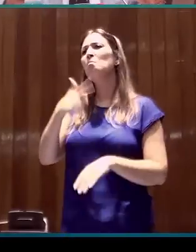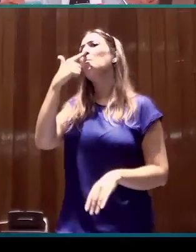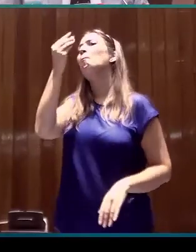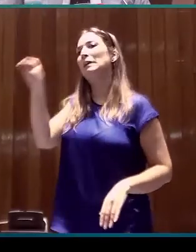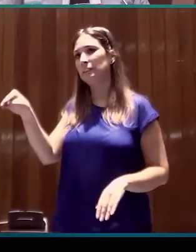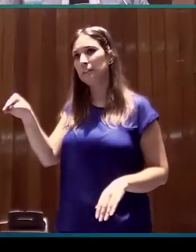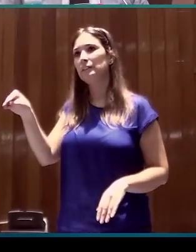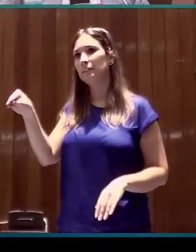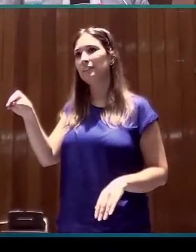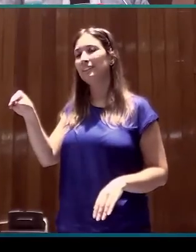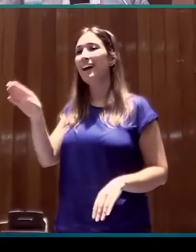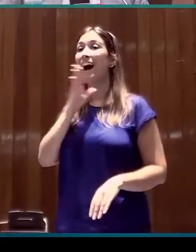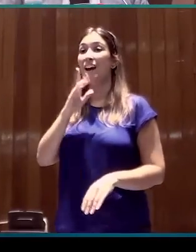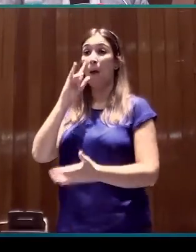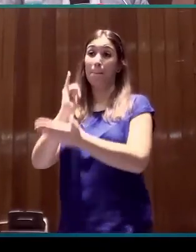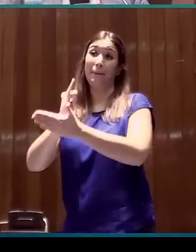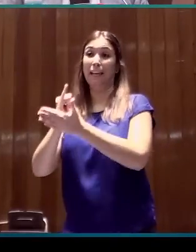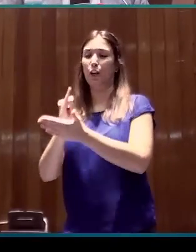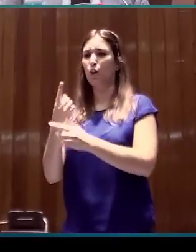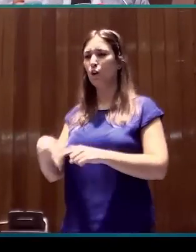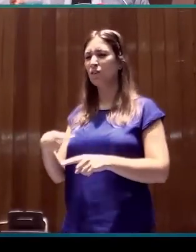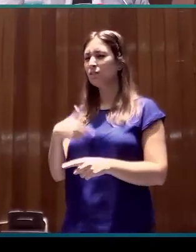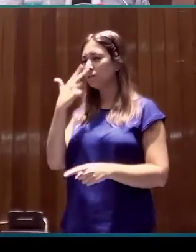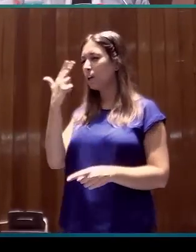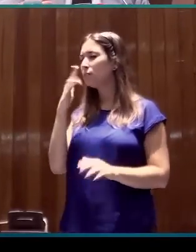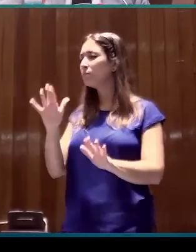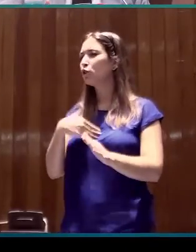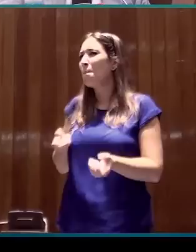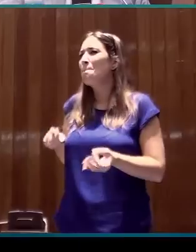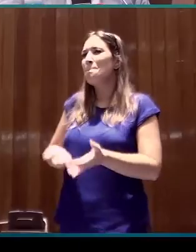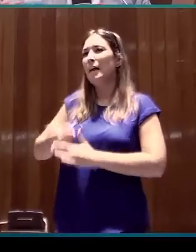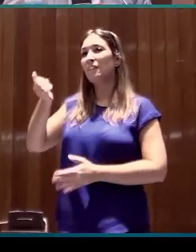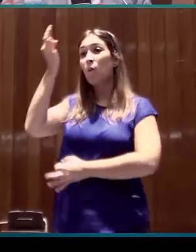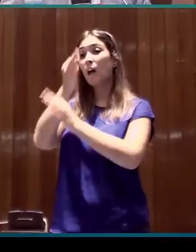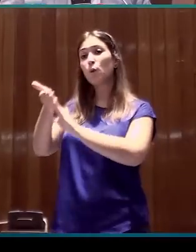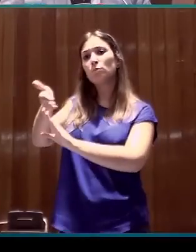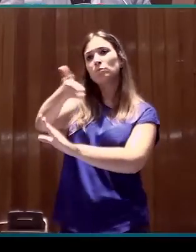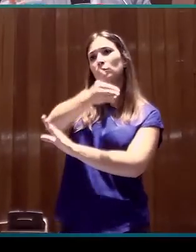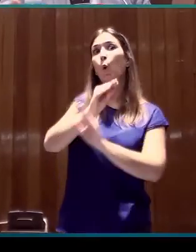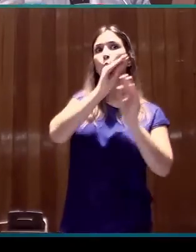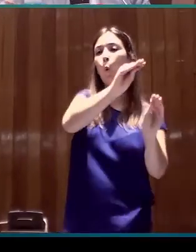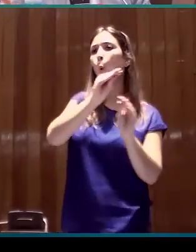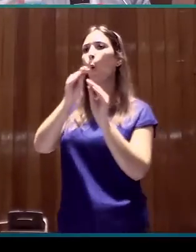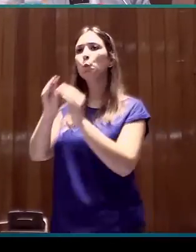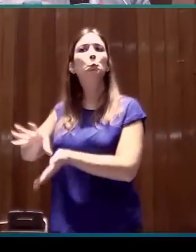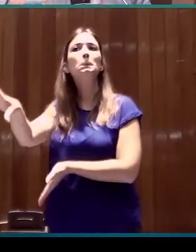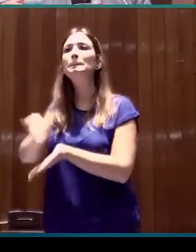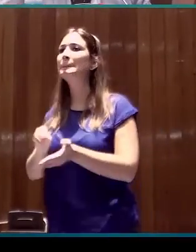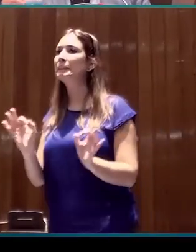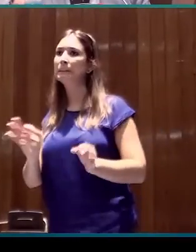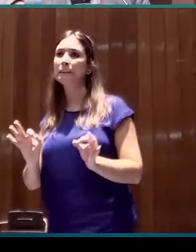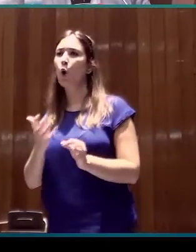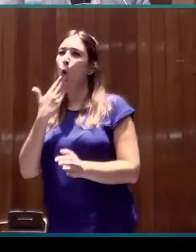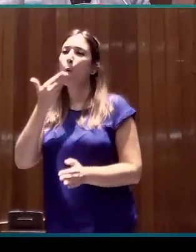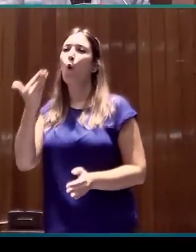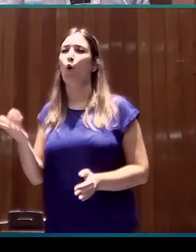al mapa empírico de lo que queremos escribir una serie de datos que no se habían considerado o no se habían tomado suficientemente en